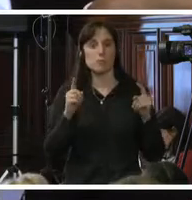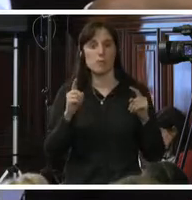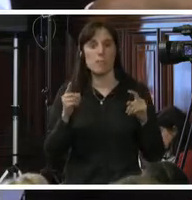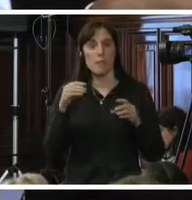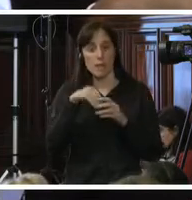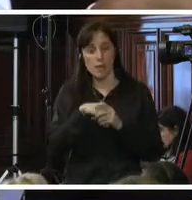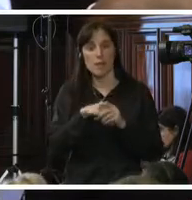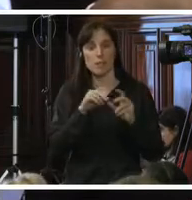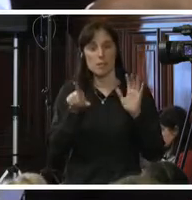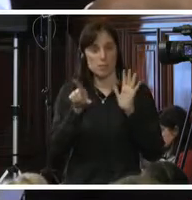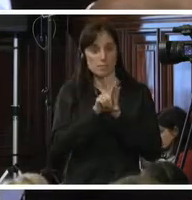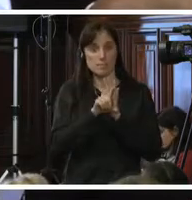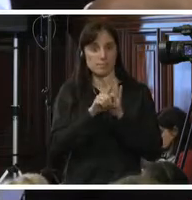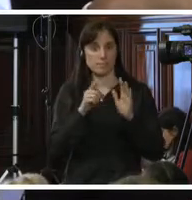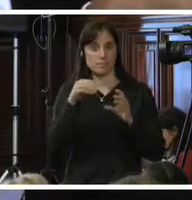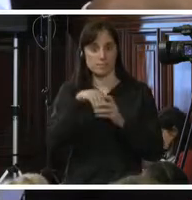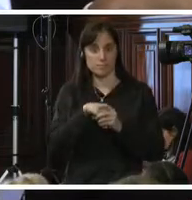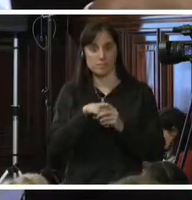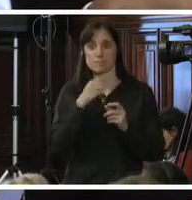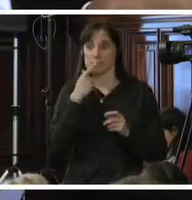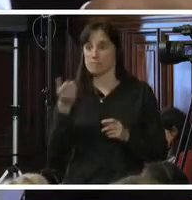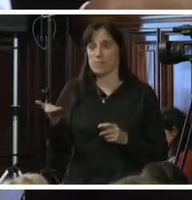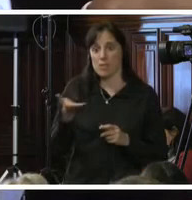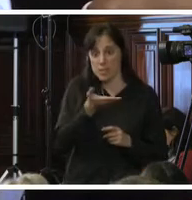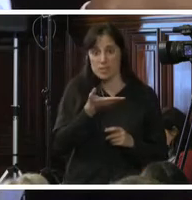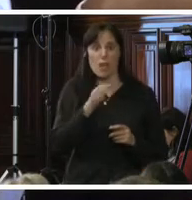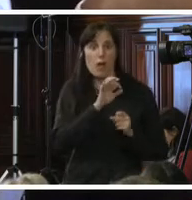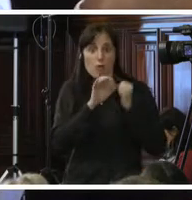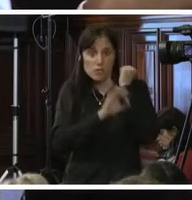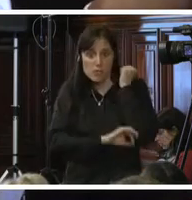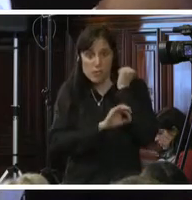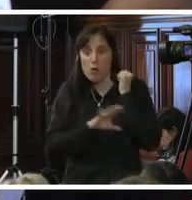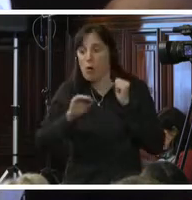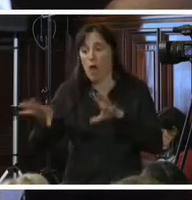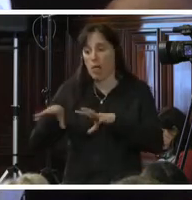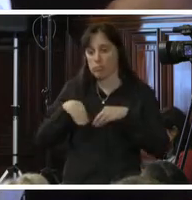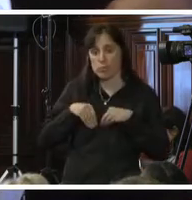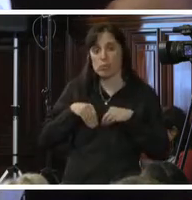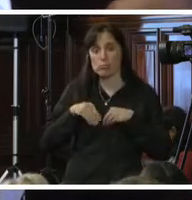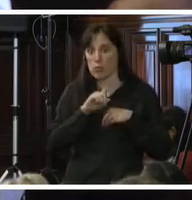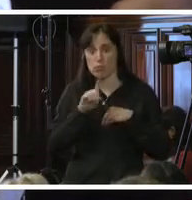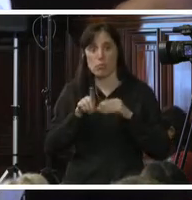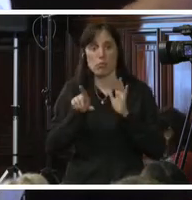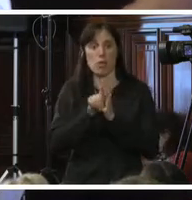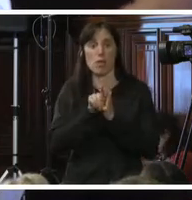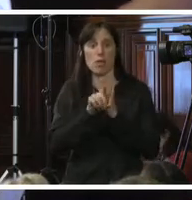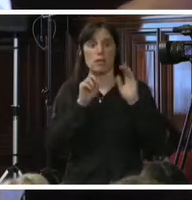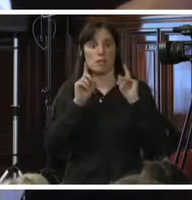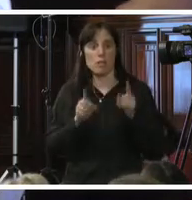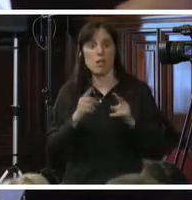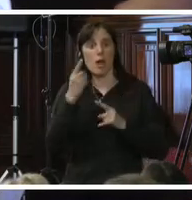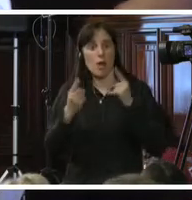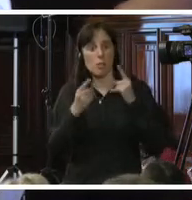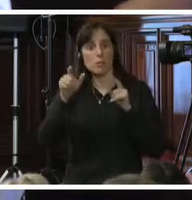legislación nacional de algunos Estados, como la mendicidad ajena, servidumbre, adopciones ilegales y casos en los cuales las víctimas han